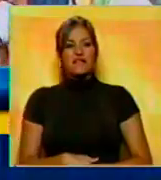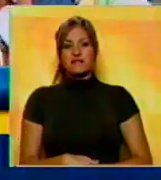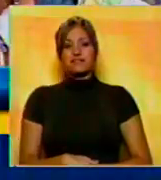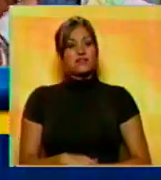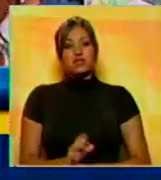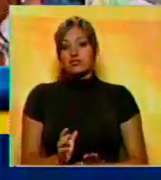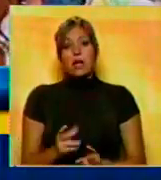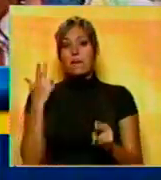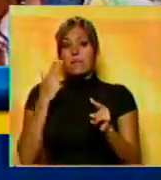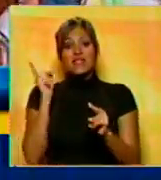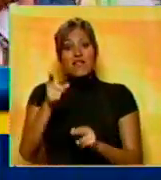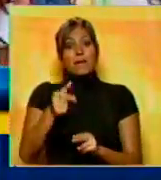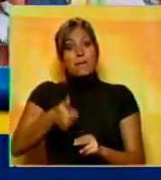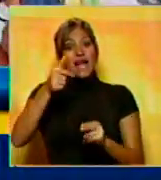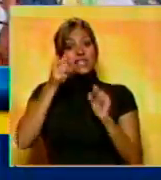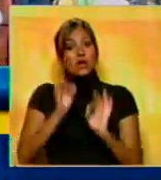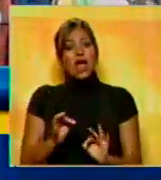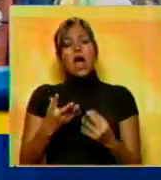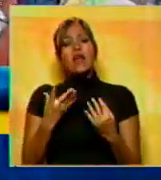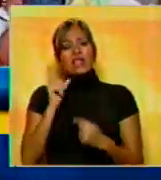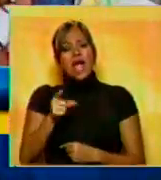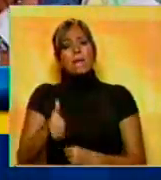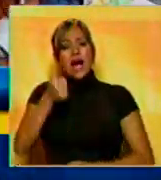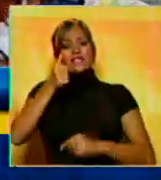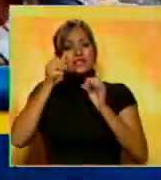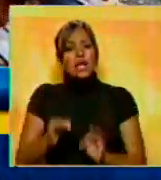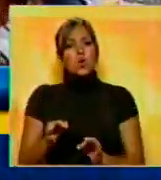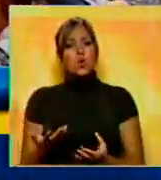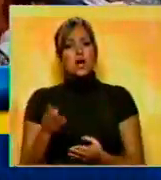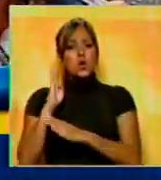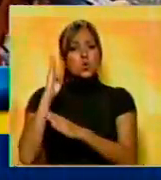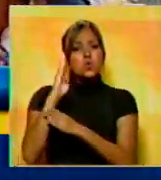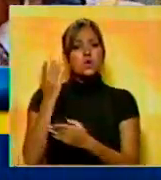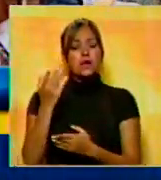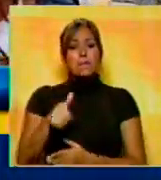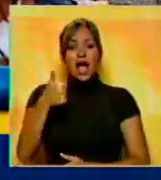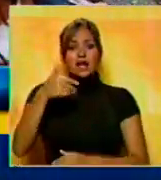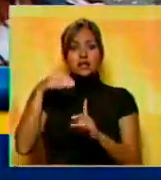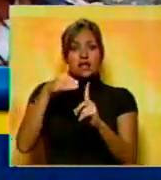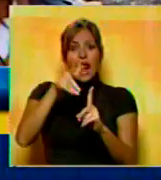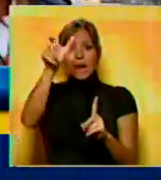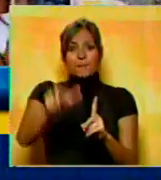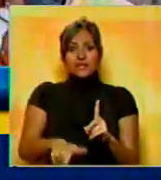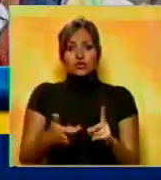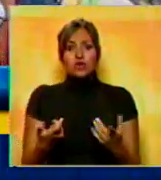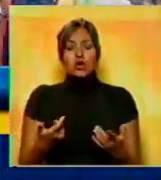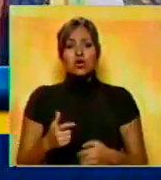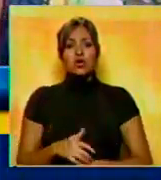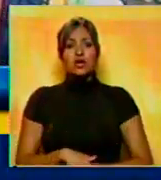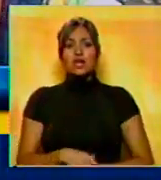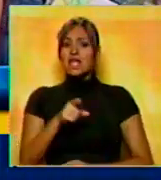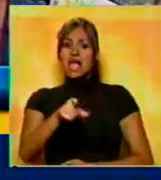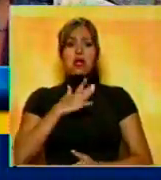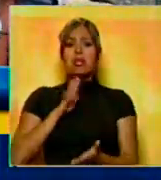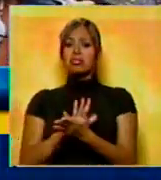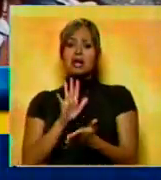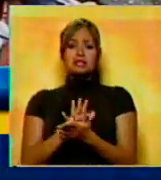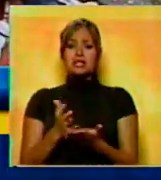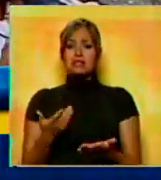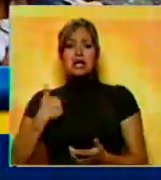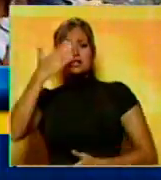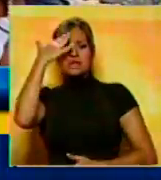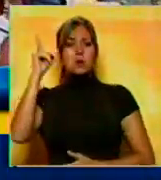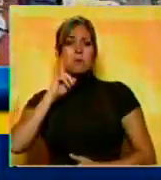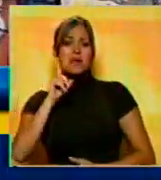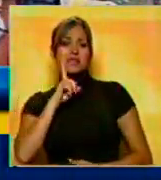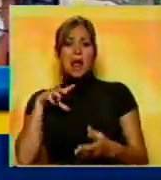Sí, mucho más seguridad. O sea, de verdad, mucha más seguridad y creo que más presión para esas personas porque ellas están muy tranquilas porque ellas saben que es